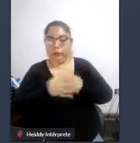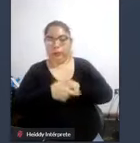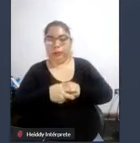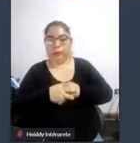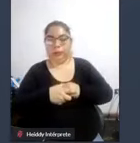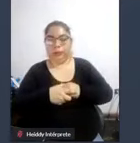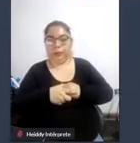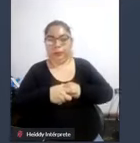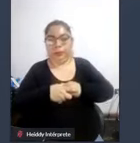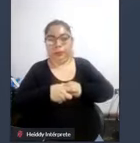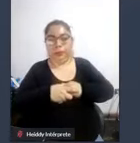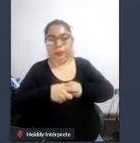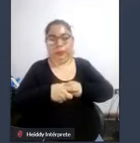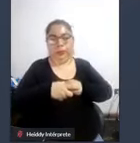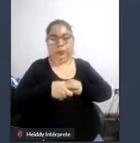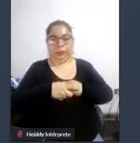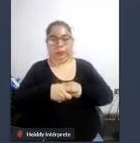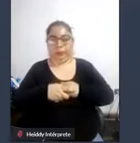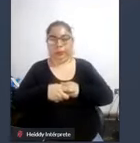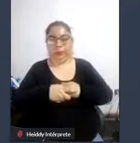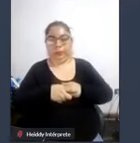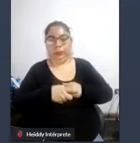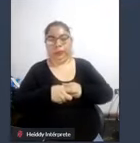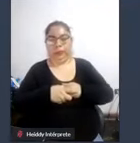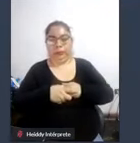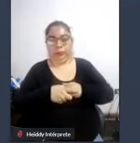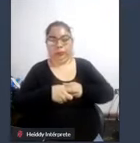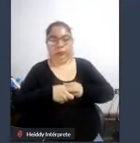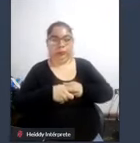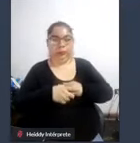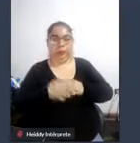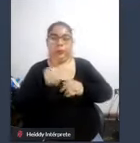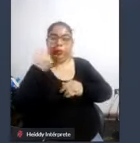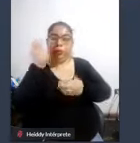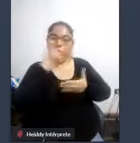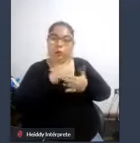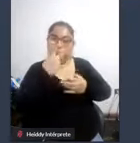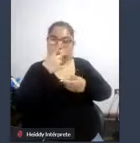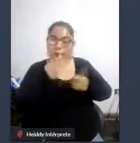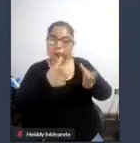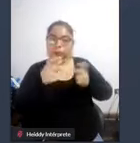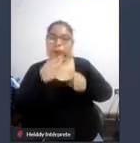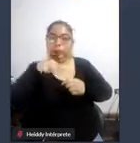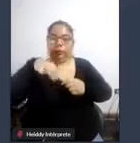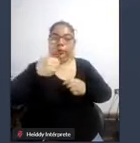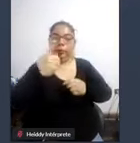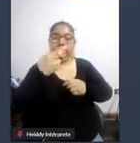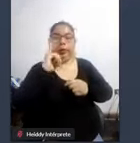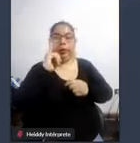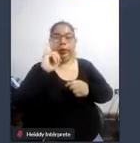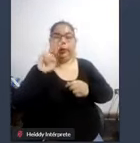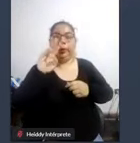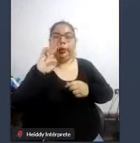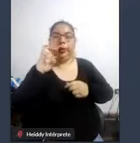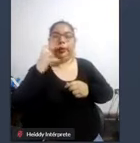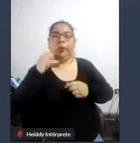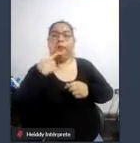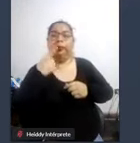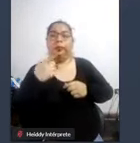otra de las cosas que visto es lo que dice Marivero de que